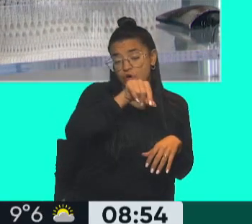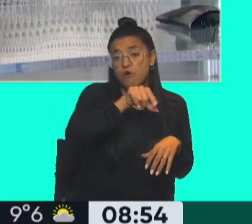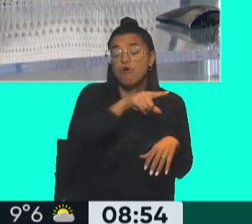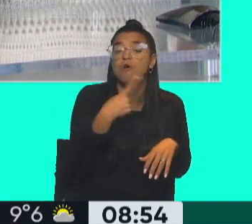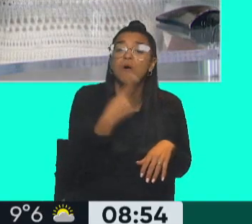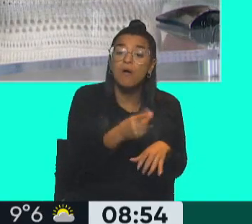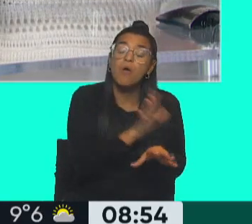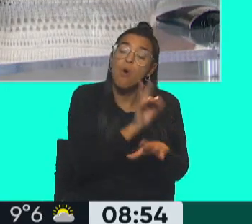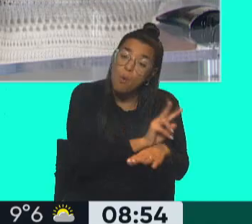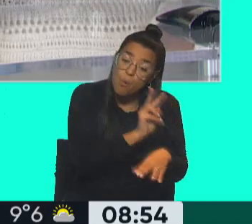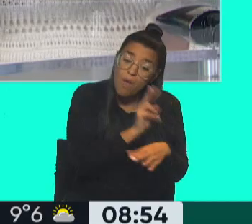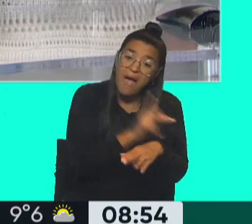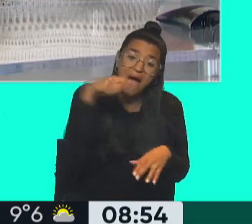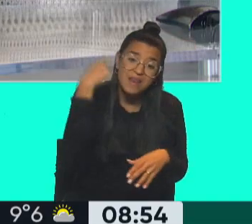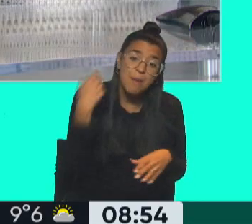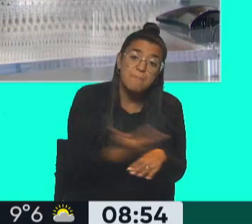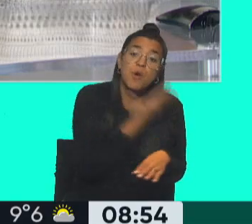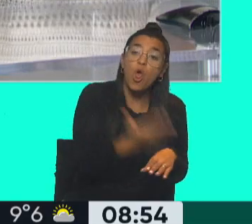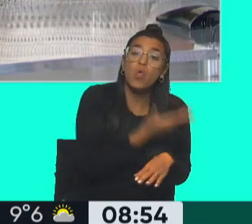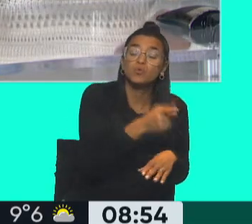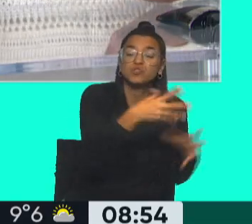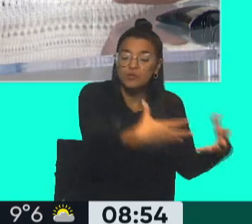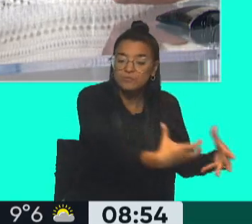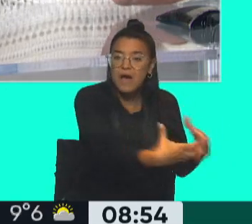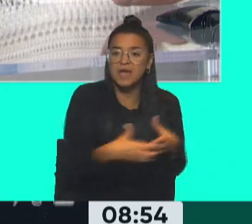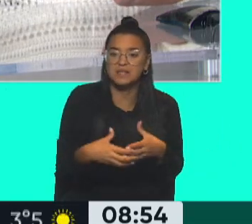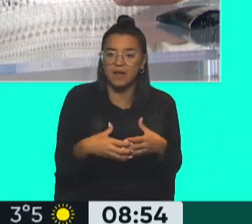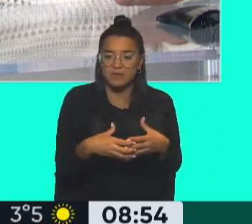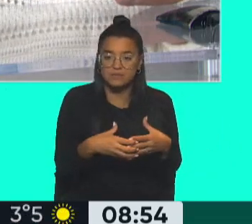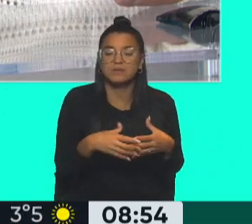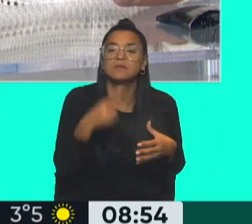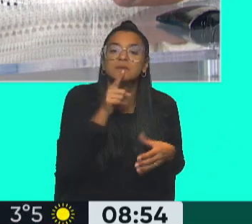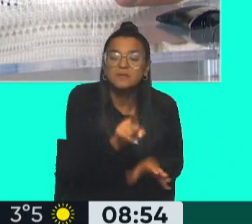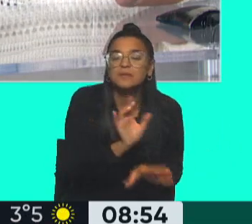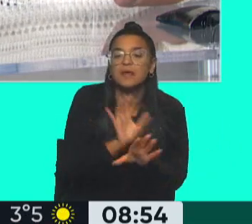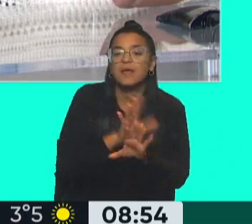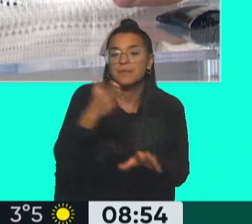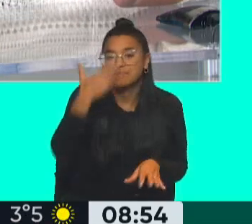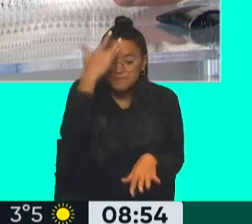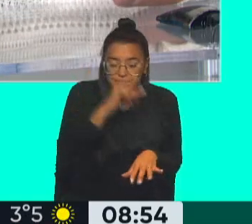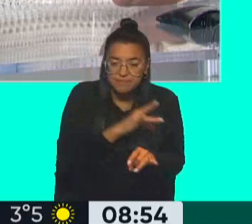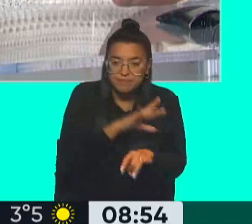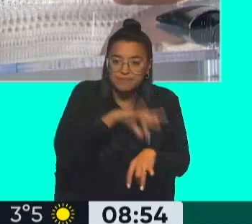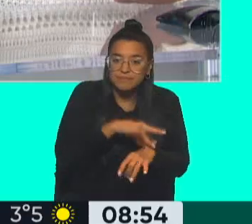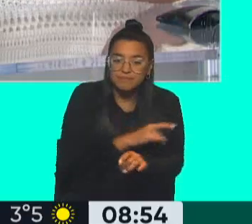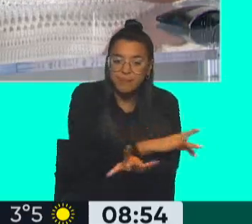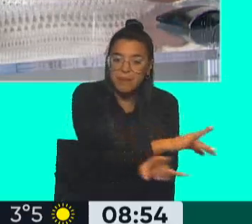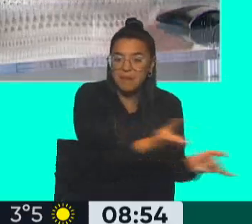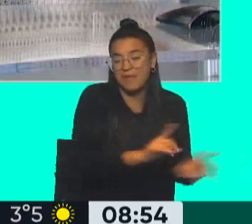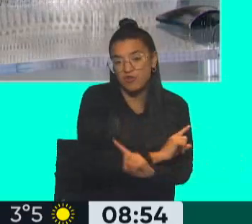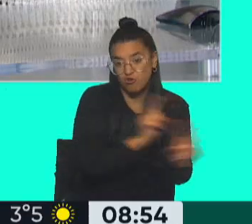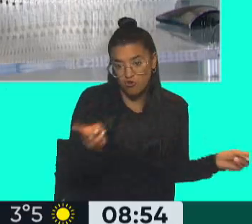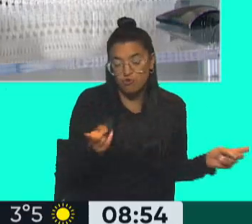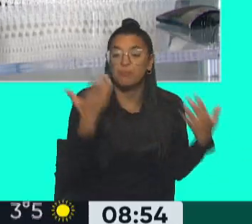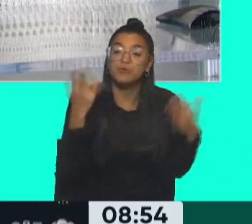los animales de producción estén aislados de la infección que puedan traer los pájaros silvestres. Por eso se